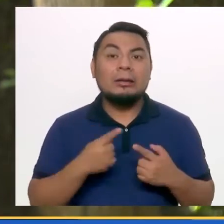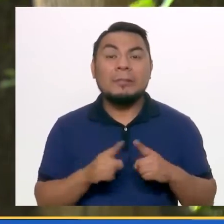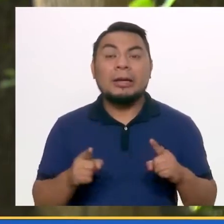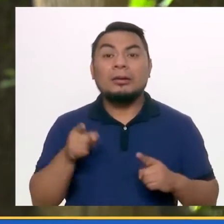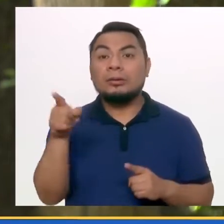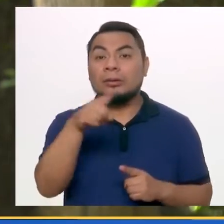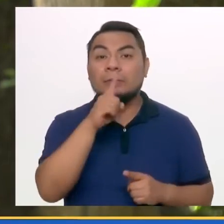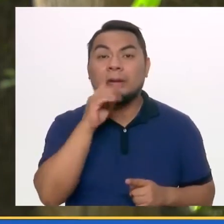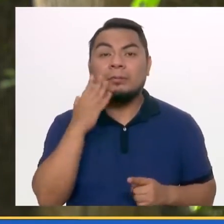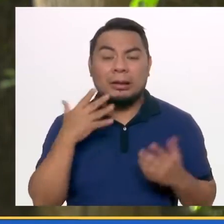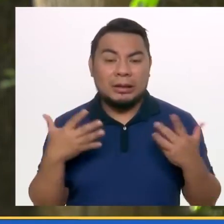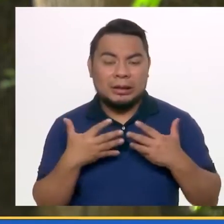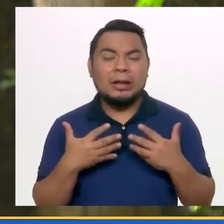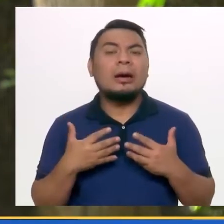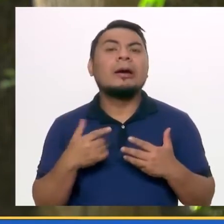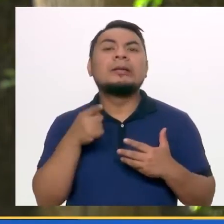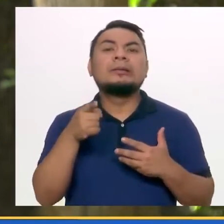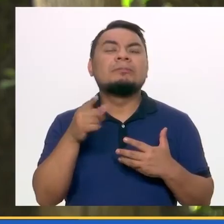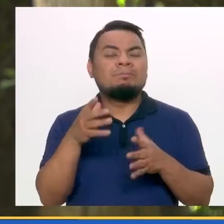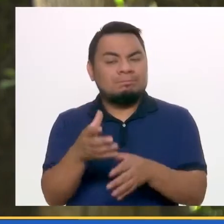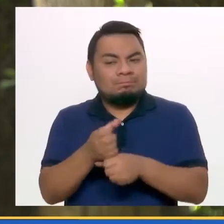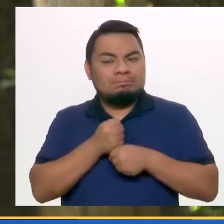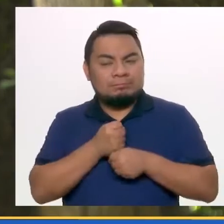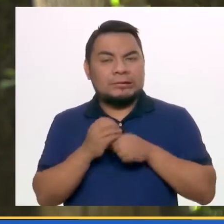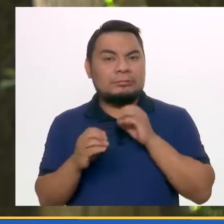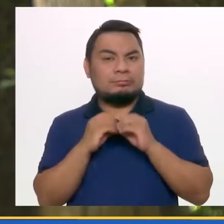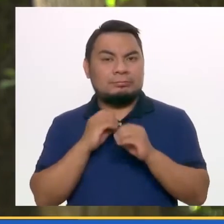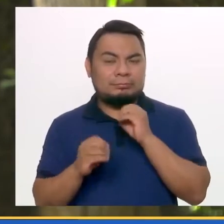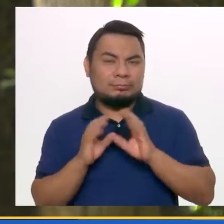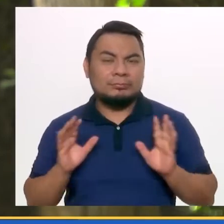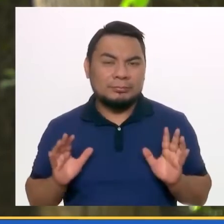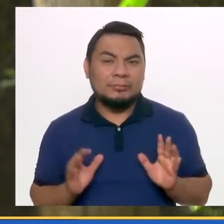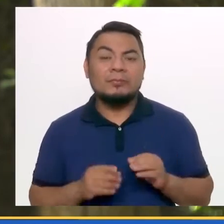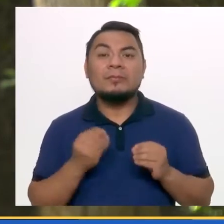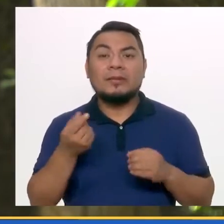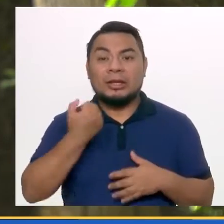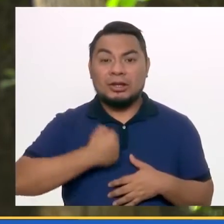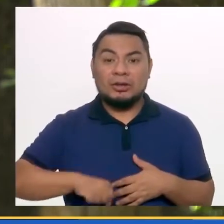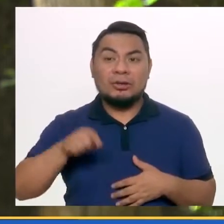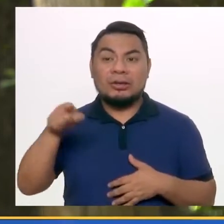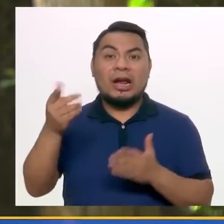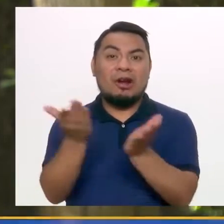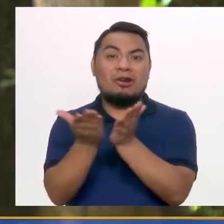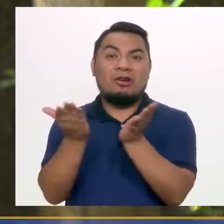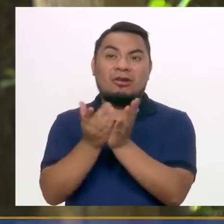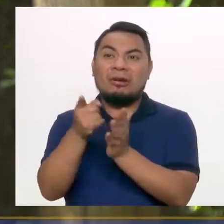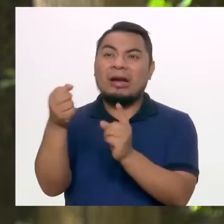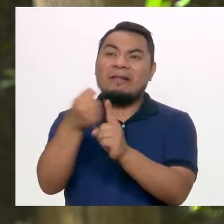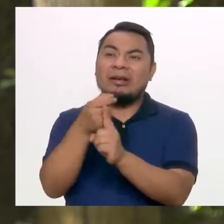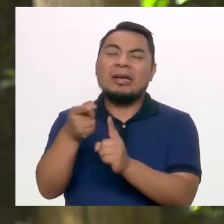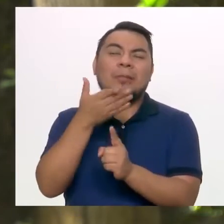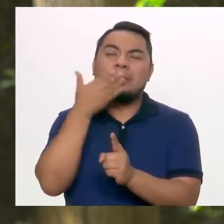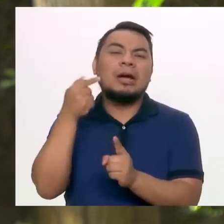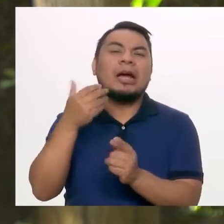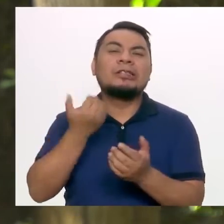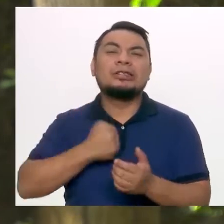es legítimo tener miedo. Hay que enfrentarlo porque sacar a un niño del colegio implica